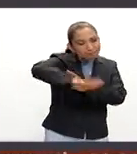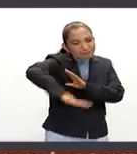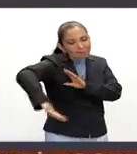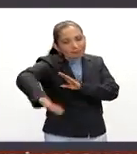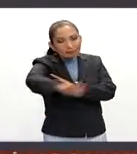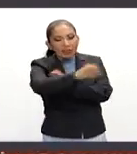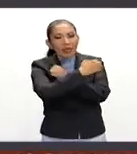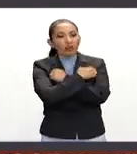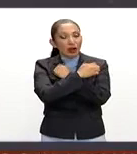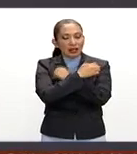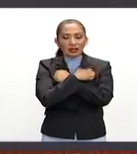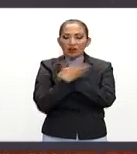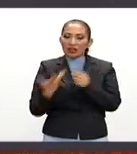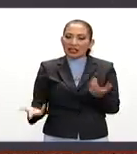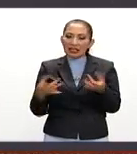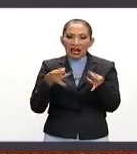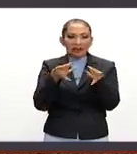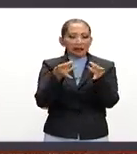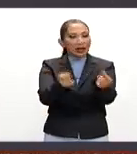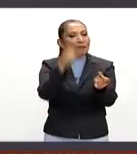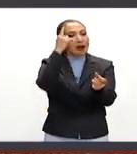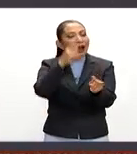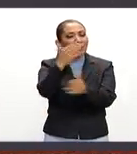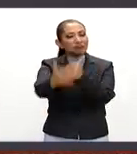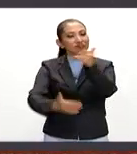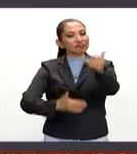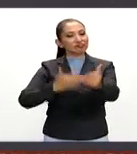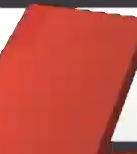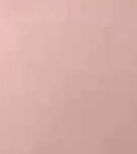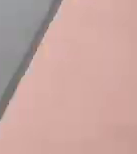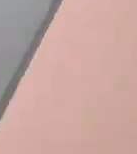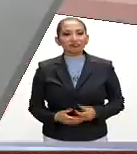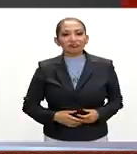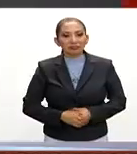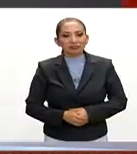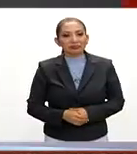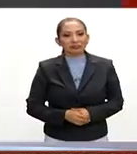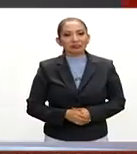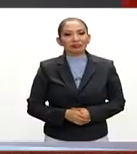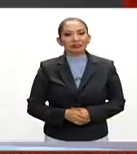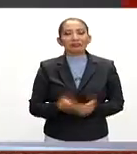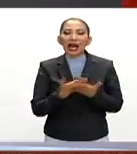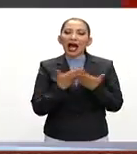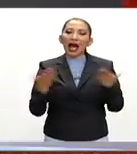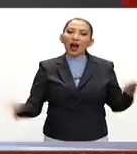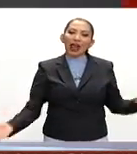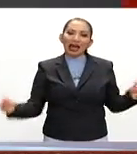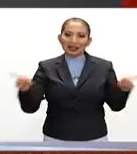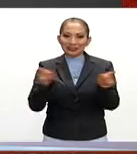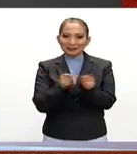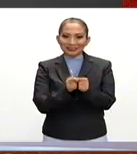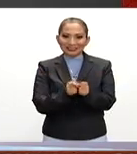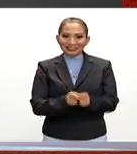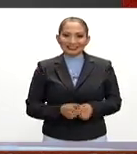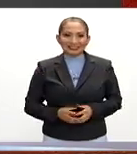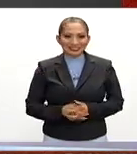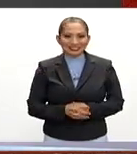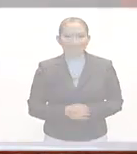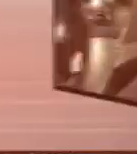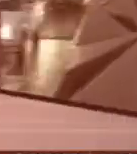con una educación de calidad para el desarrollo Vamos ahora a nuestro resumen